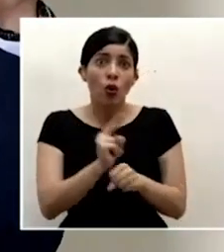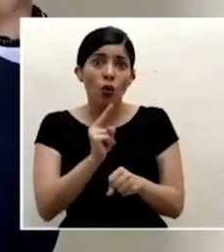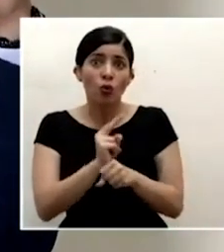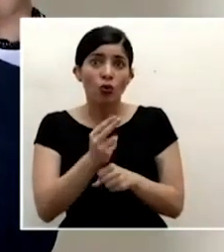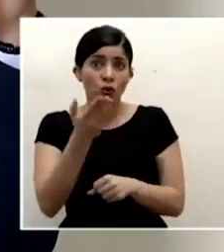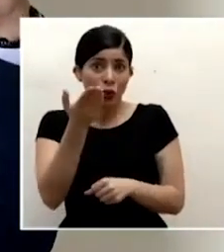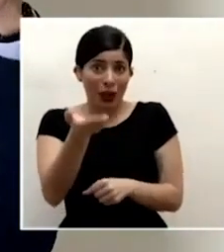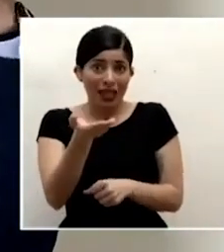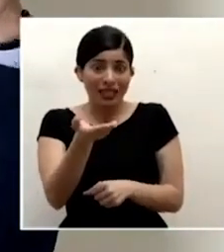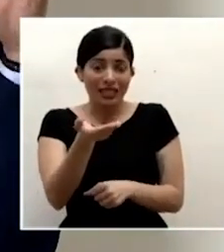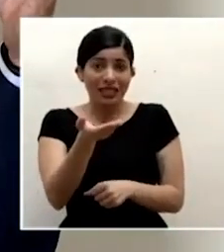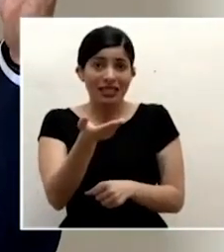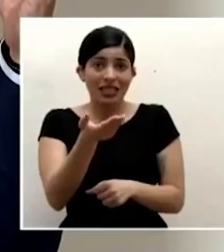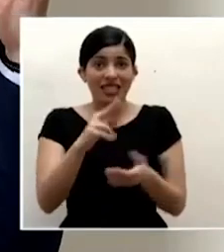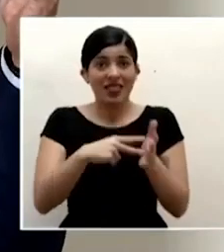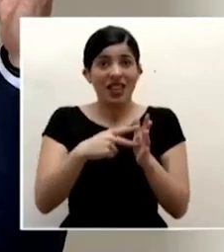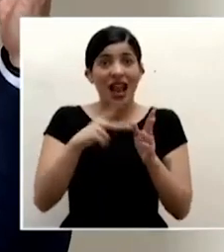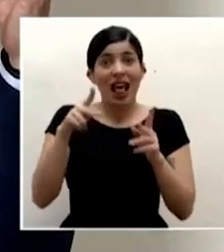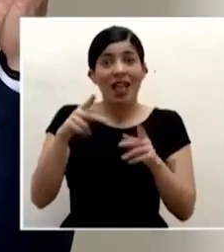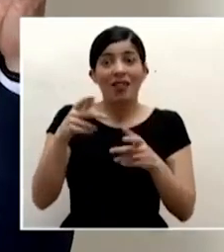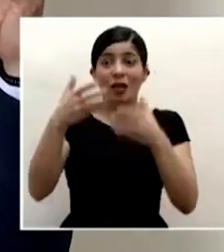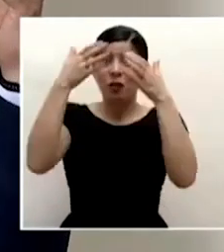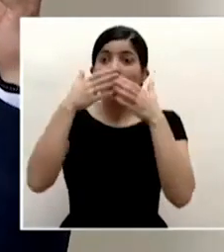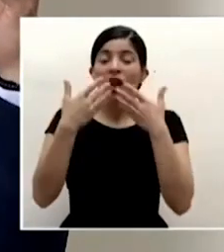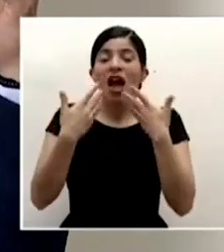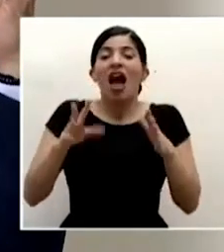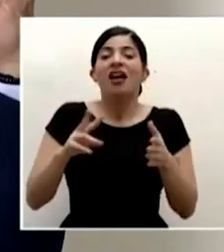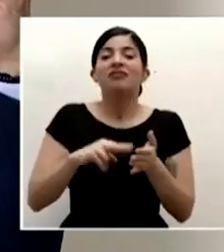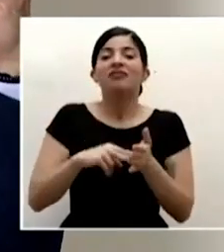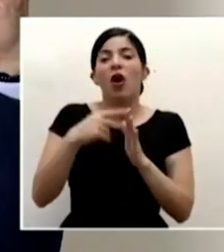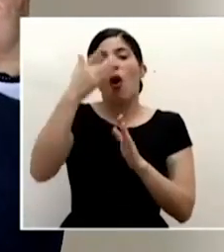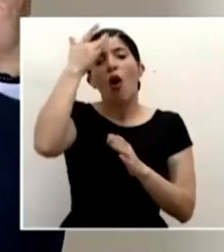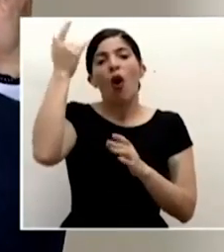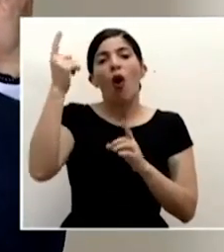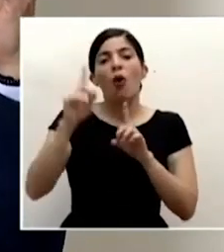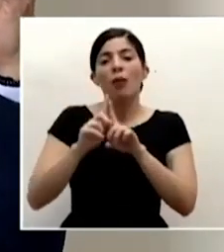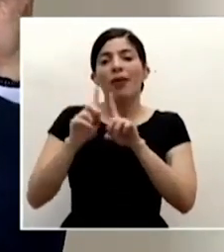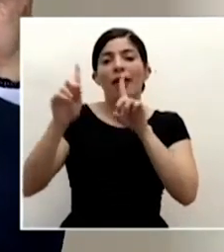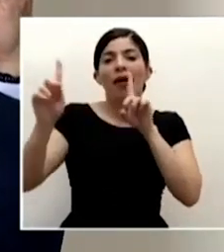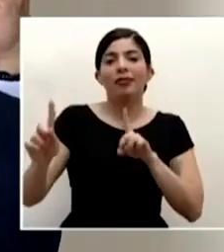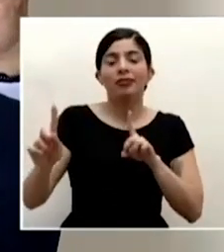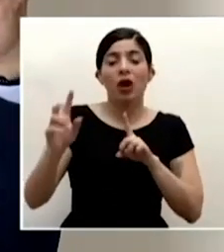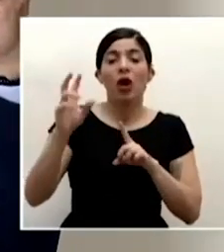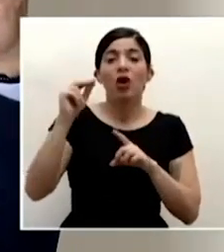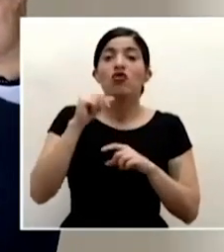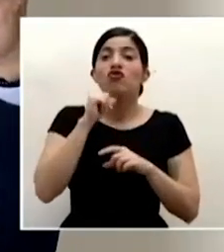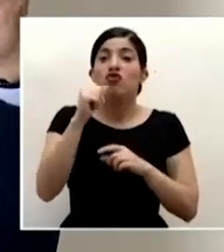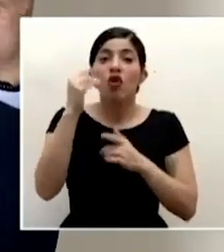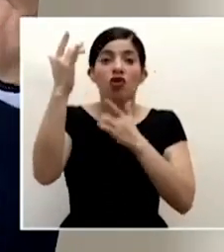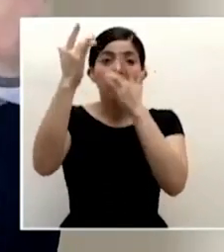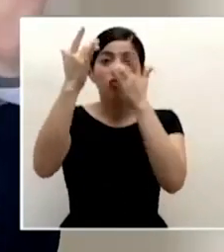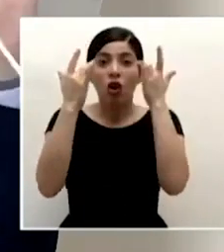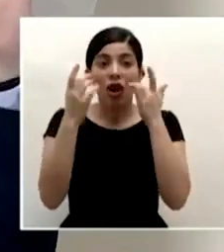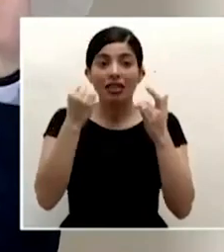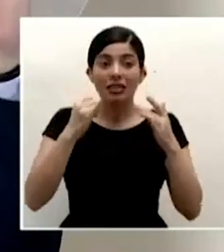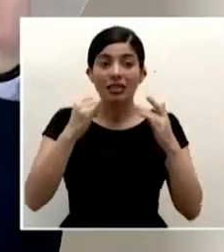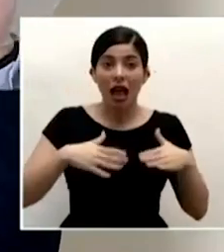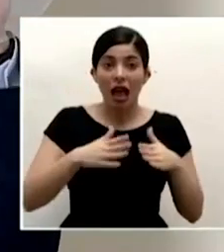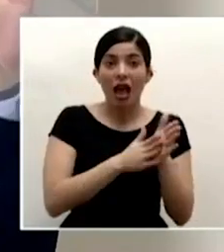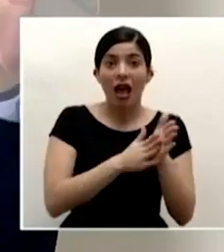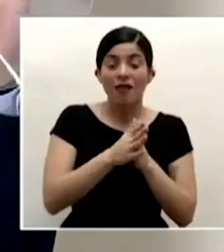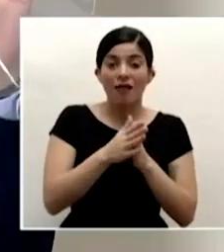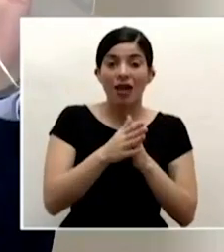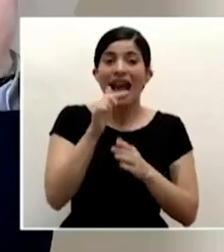olvidarse a la gente que el distanciamiento de 1.8 metros y que el no tocarse la cara se nos ha lavado las manos es muchísimo más importante